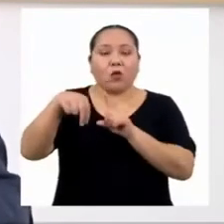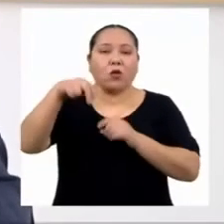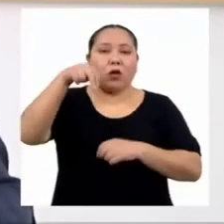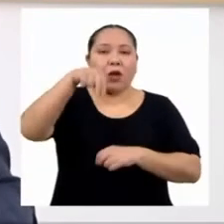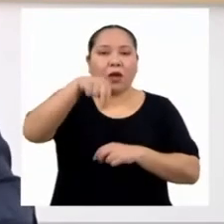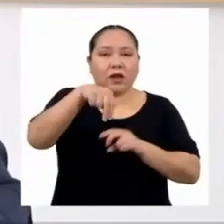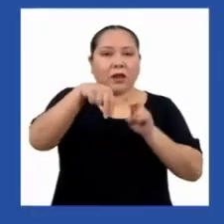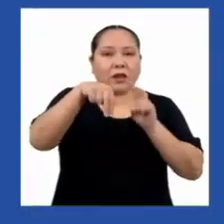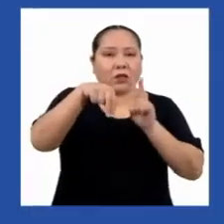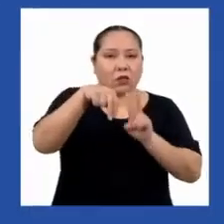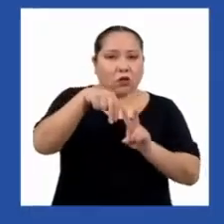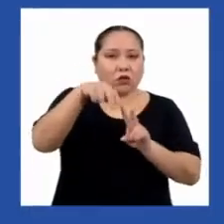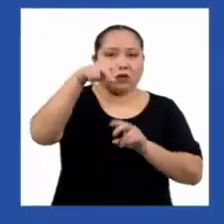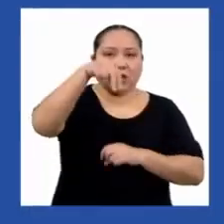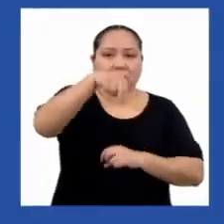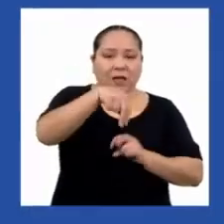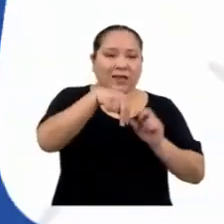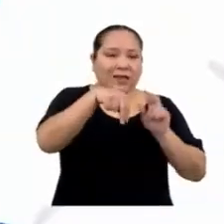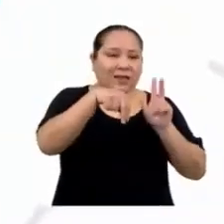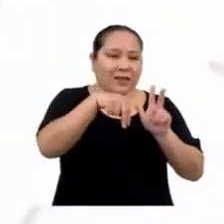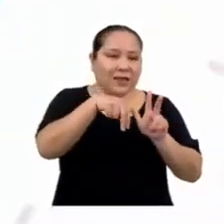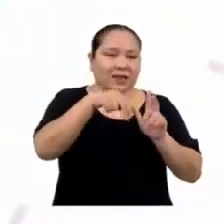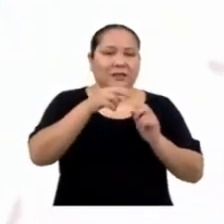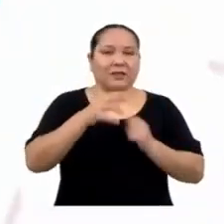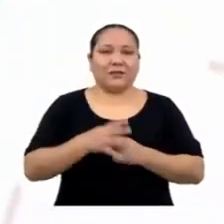N sub 3.